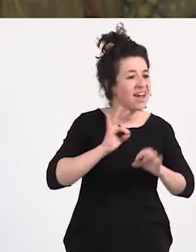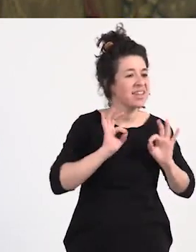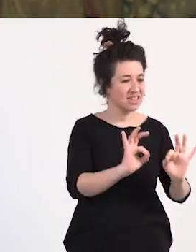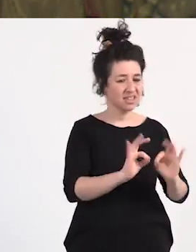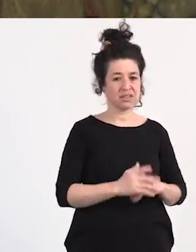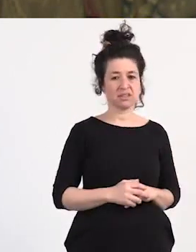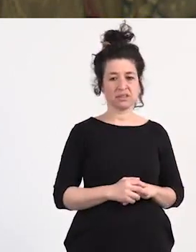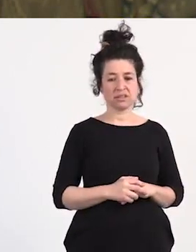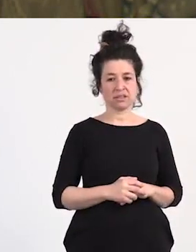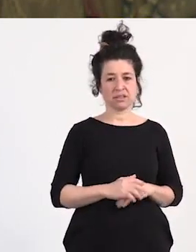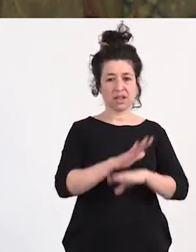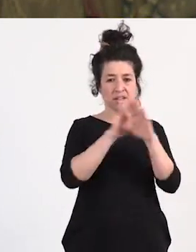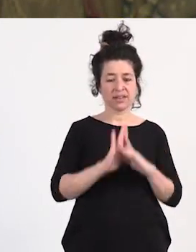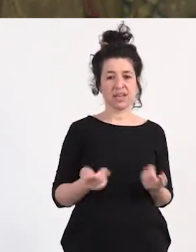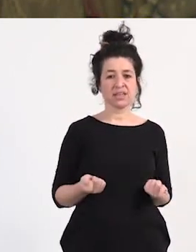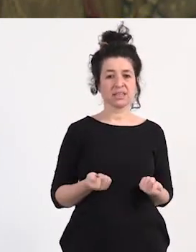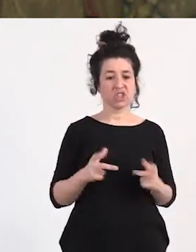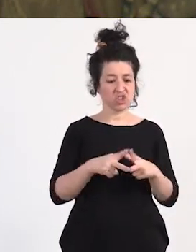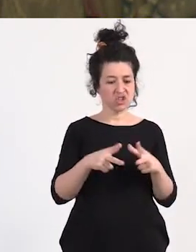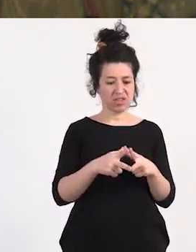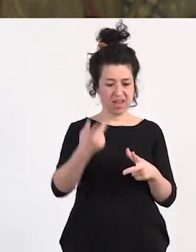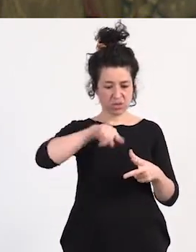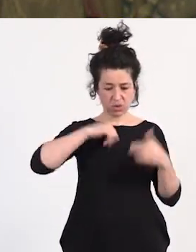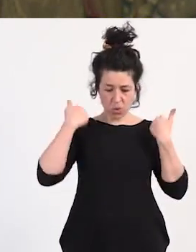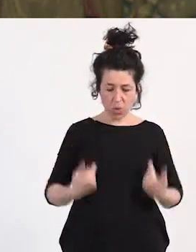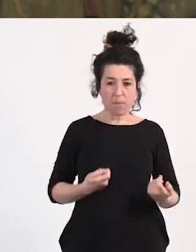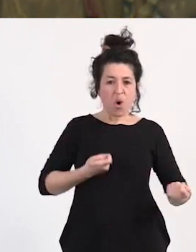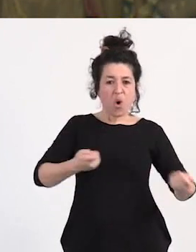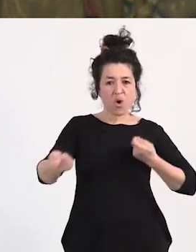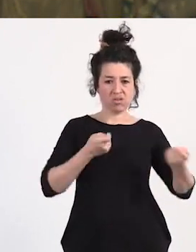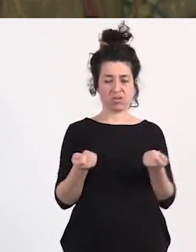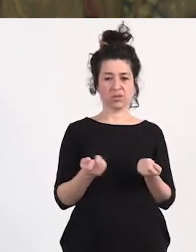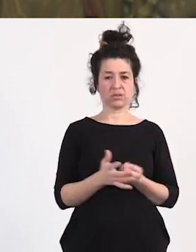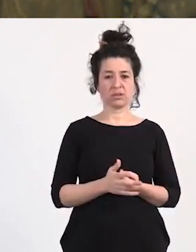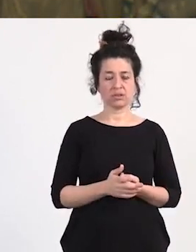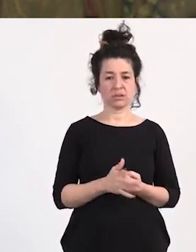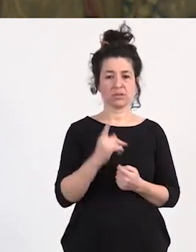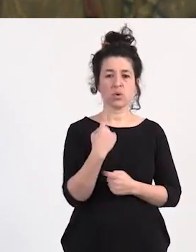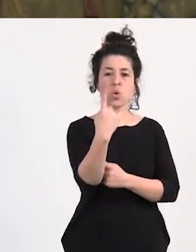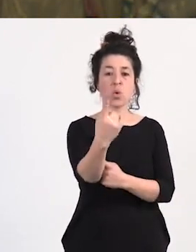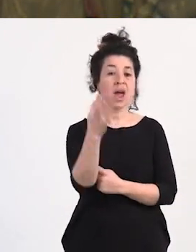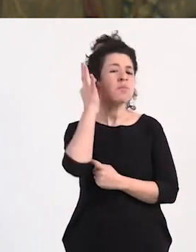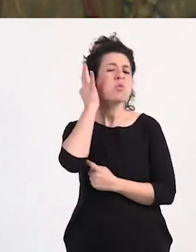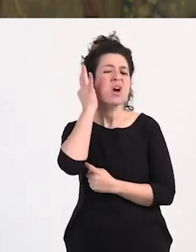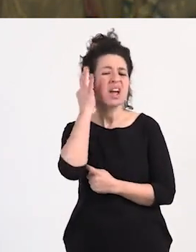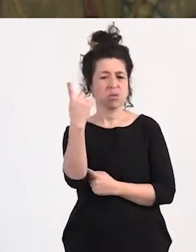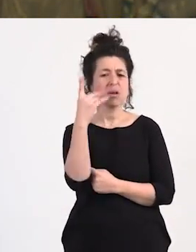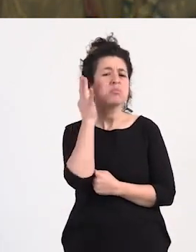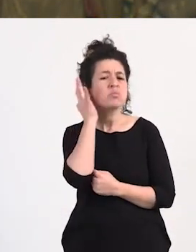el control que hay en esta sociedad sobre nuestros cuerpos como a una mujer una mujer fiscal